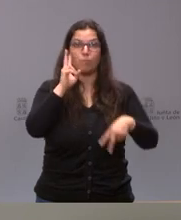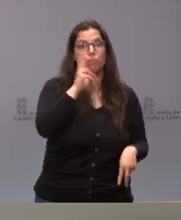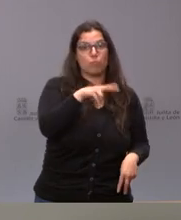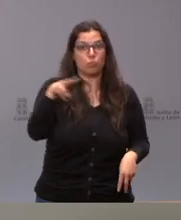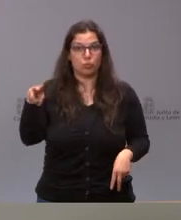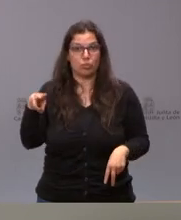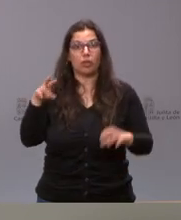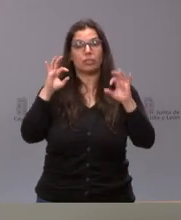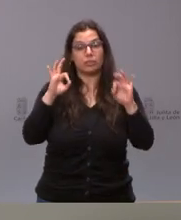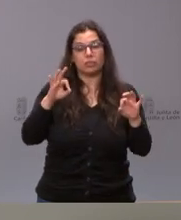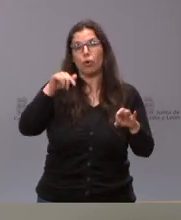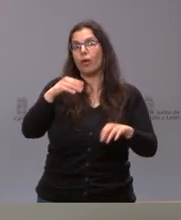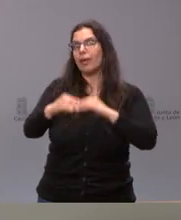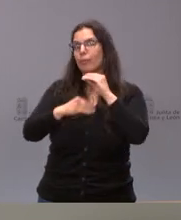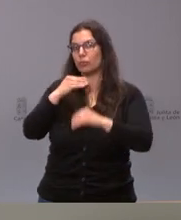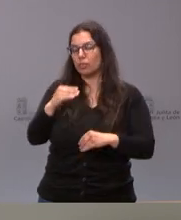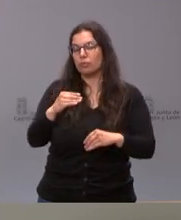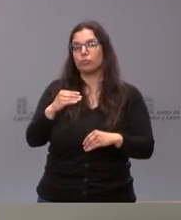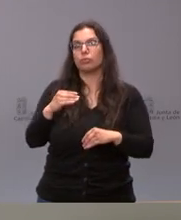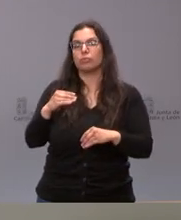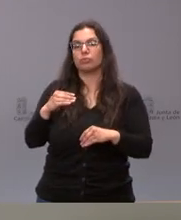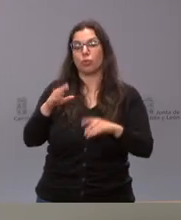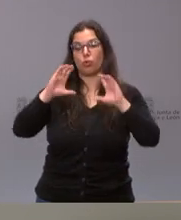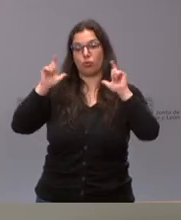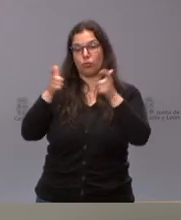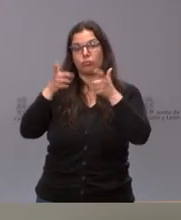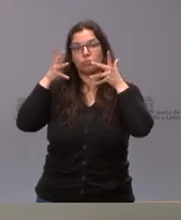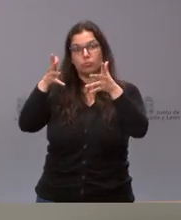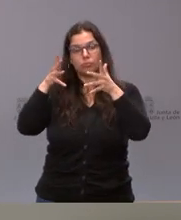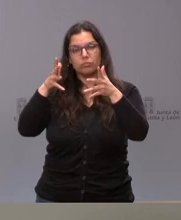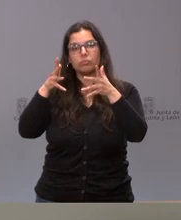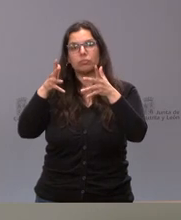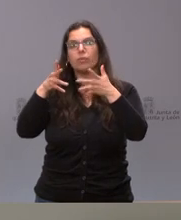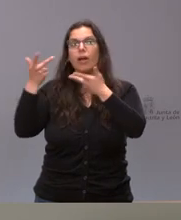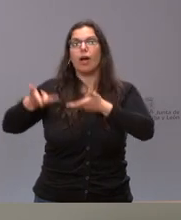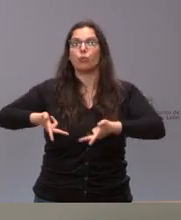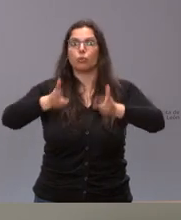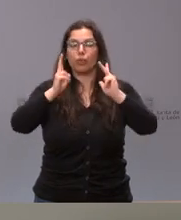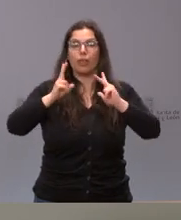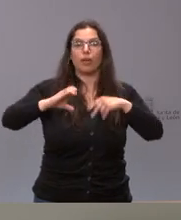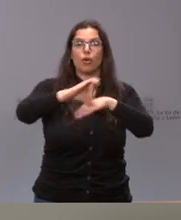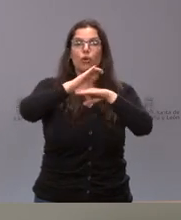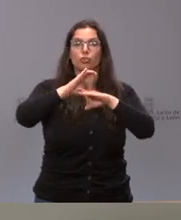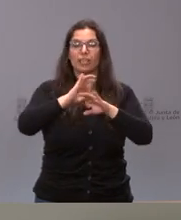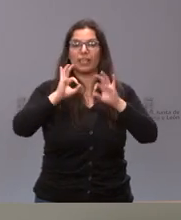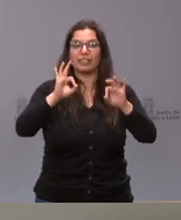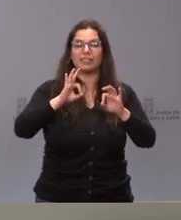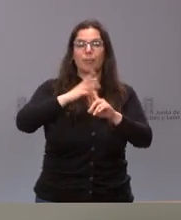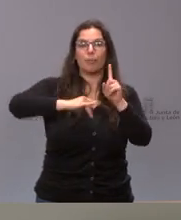hoy lo que hemos hecho en el Consejo de Gobierno es autorizar a la Consejería de Medio Ambiente, Vivienda y Oración del Territorio